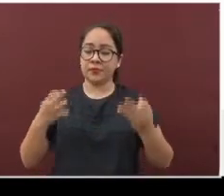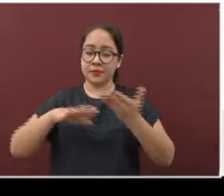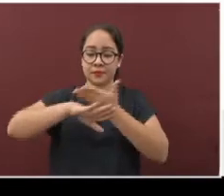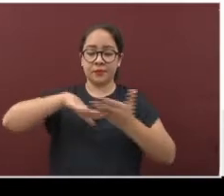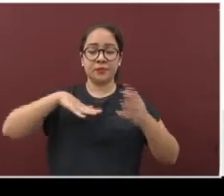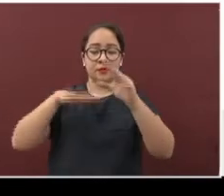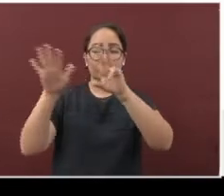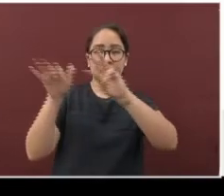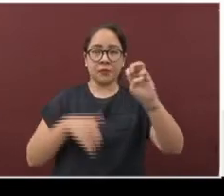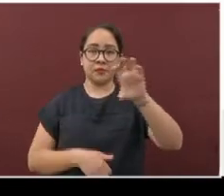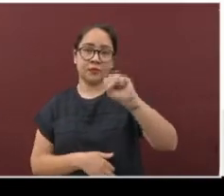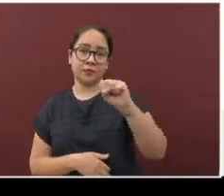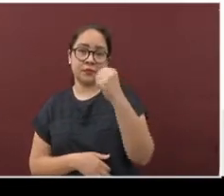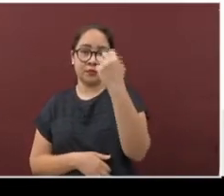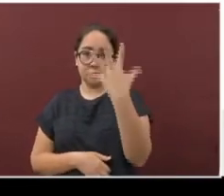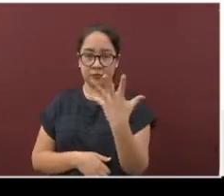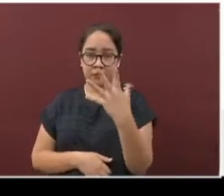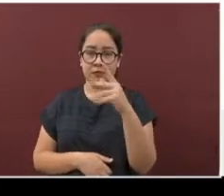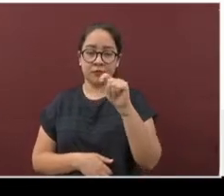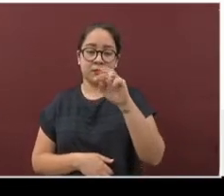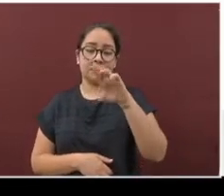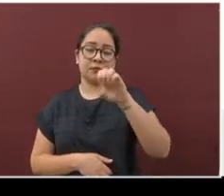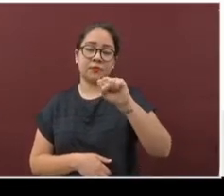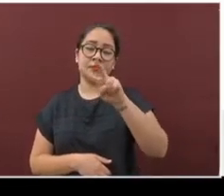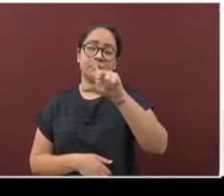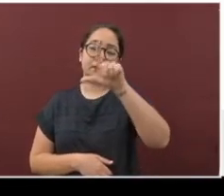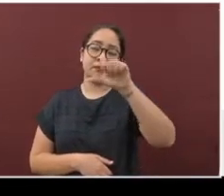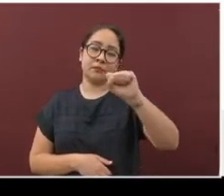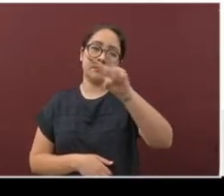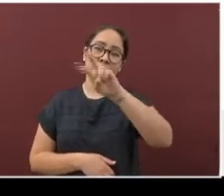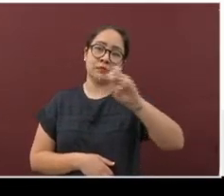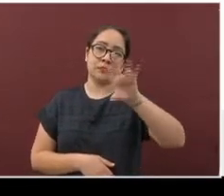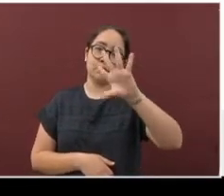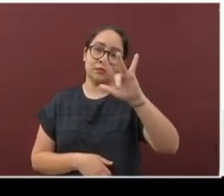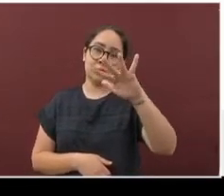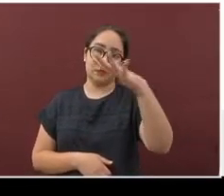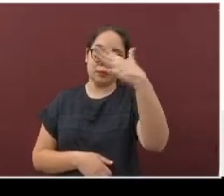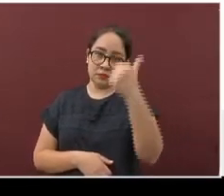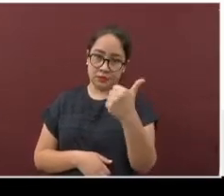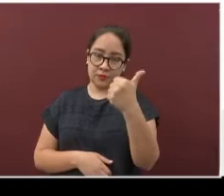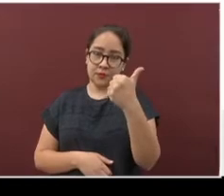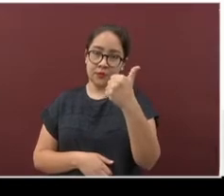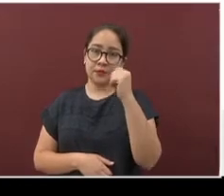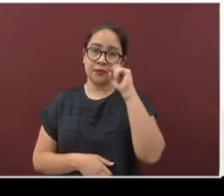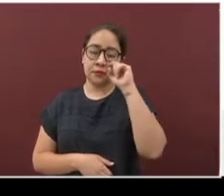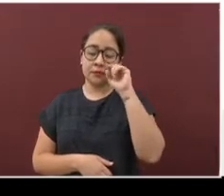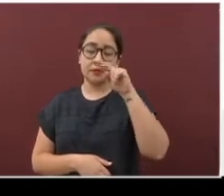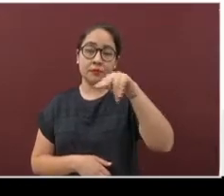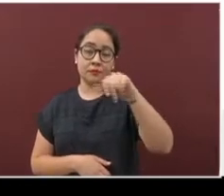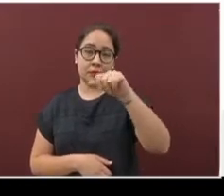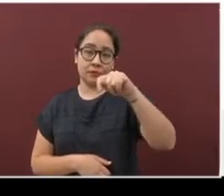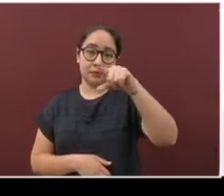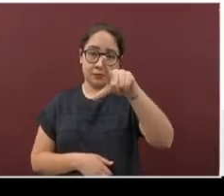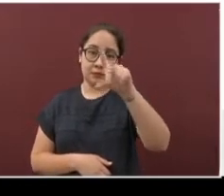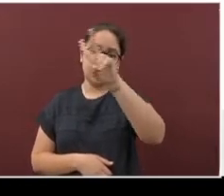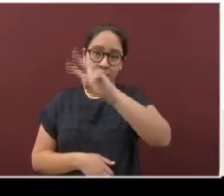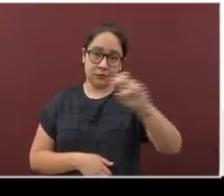365. Tres Valles con 256. Nanchital